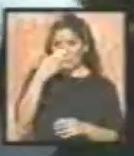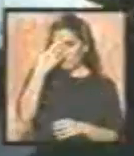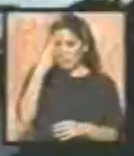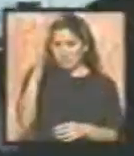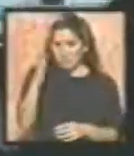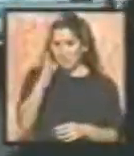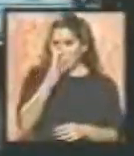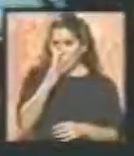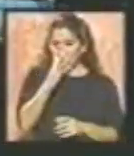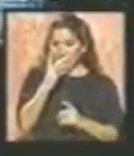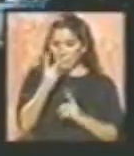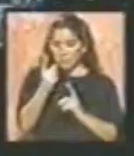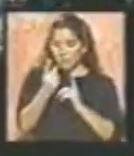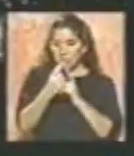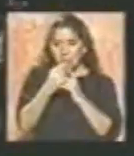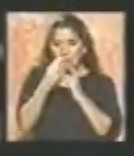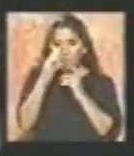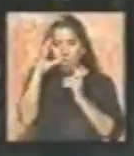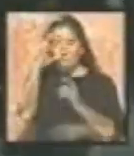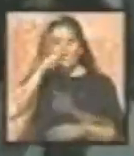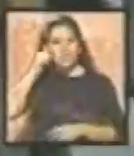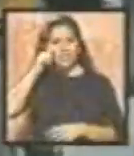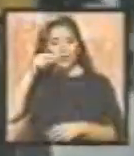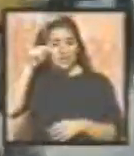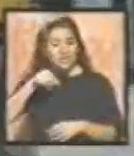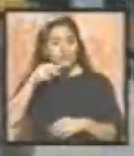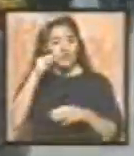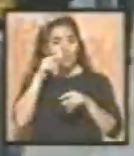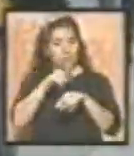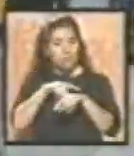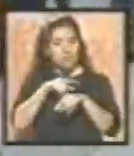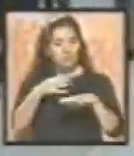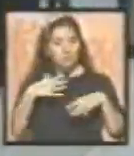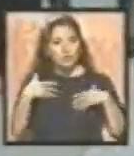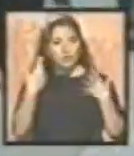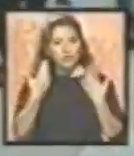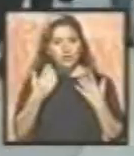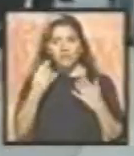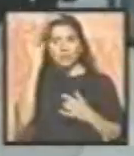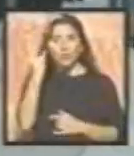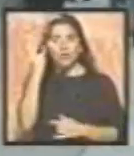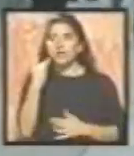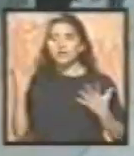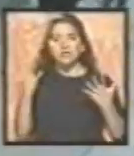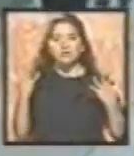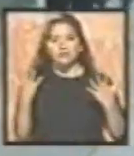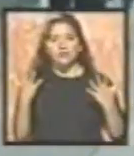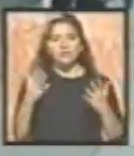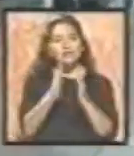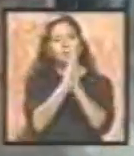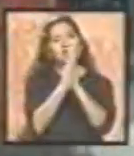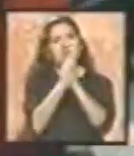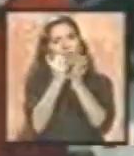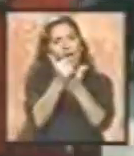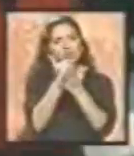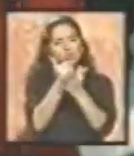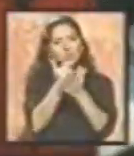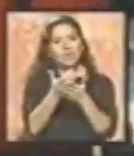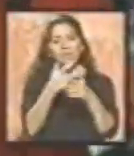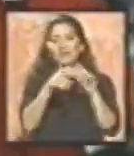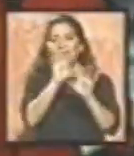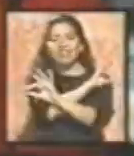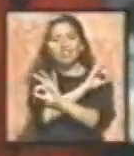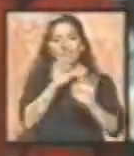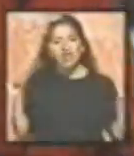eso, a mí no me he percatado. Nicolás podría en estos momentos encontrarse en una emergencia, y estar pidiendo ayuda, pero